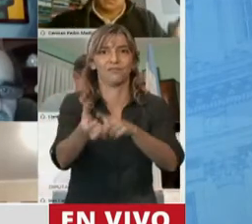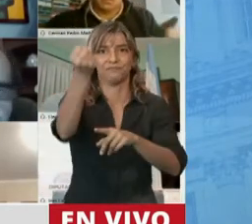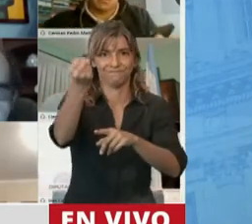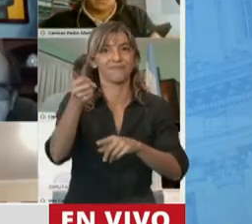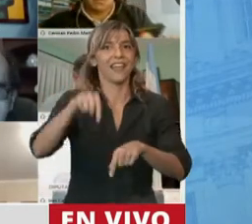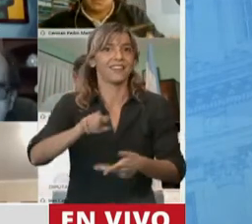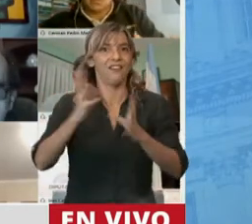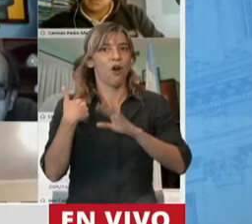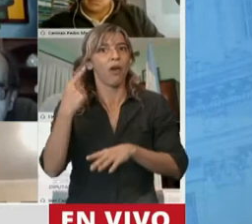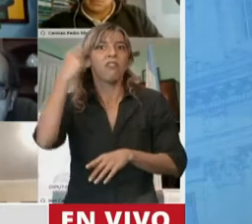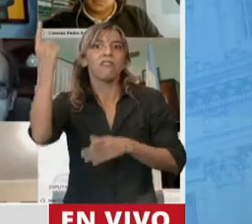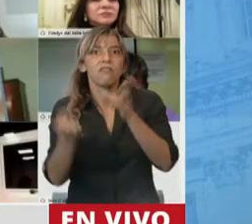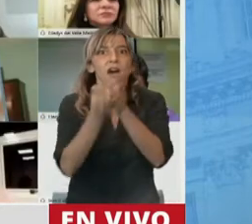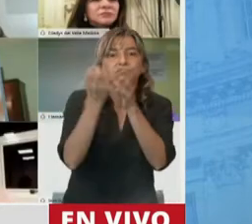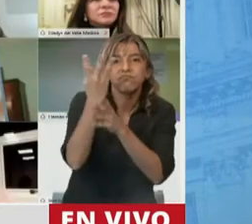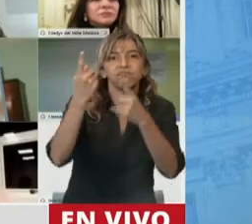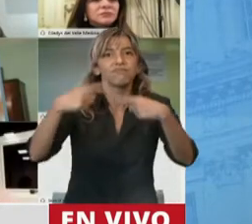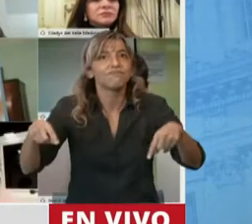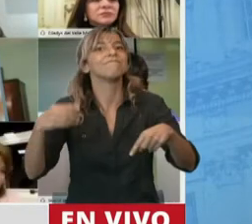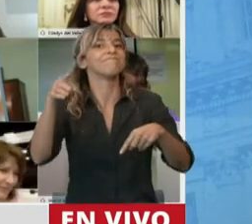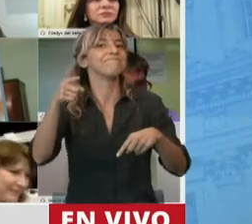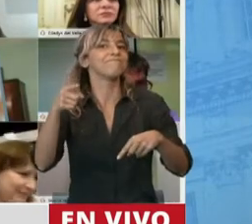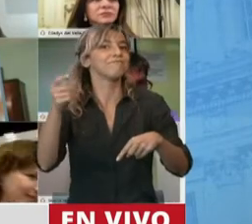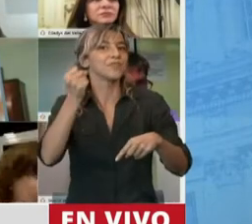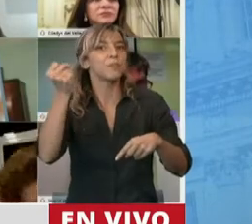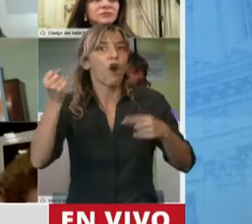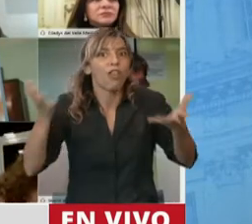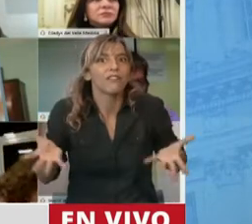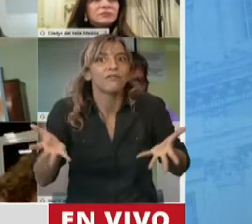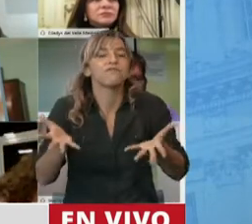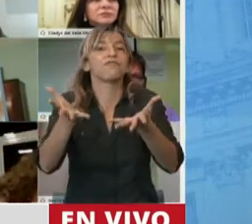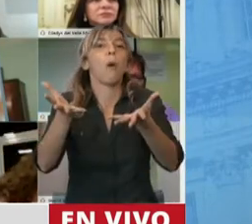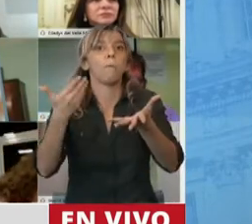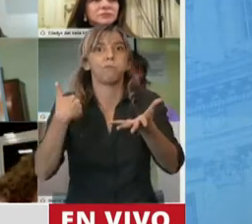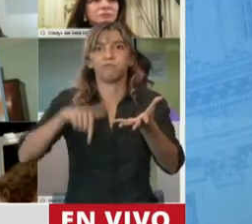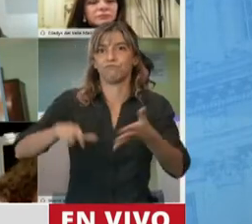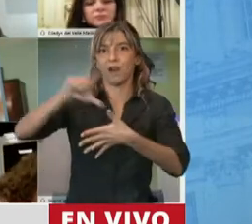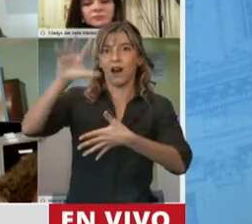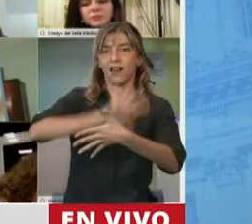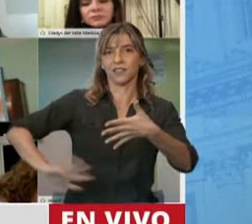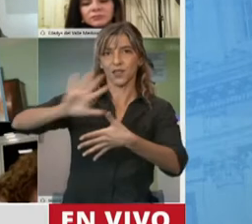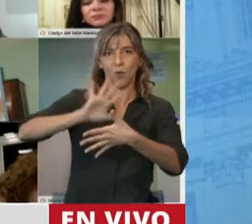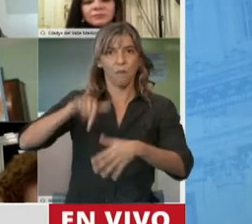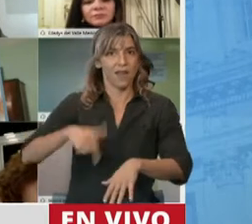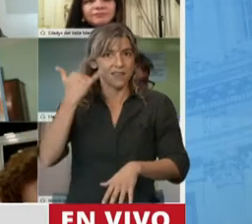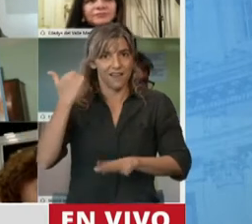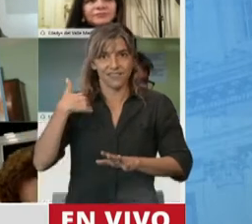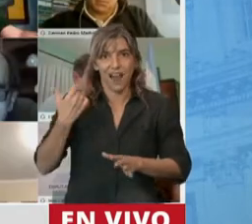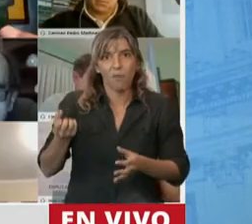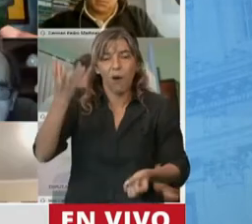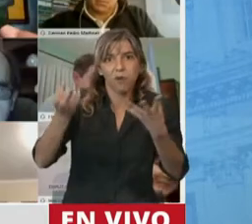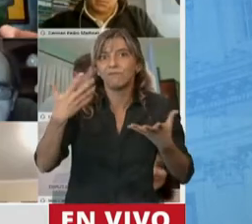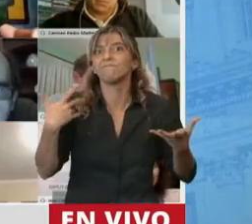ya que hoy cuenta con 5 unicornios de los 10 que existen en Latinoamérica. Para nuestro gobierno